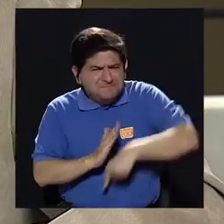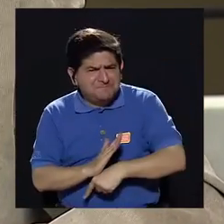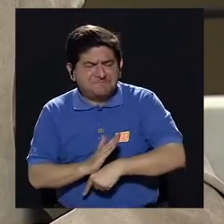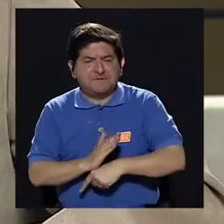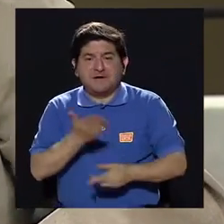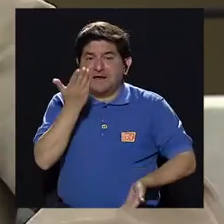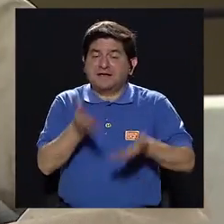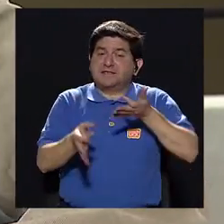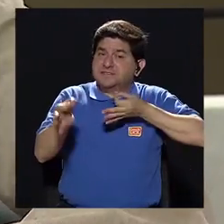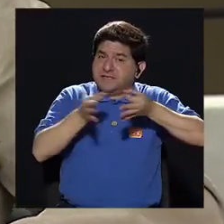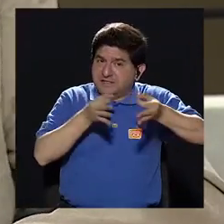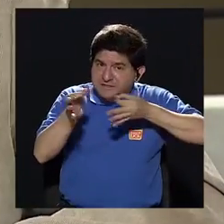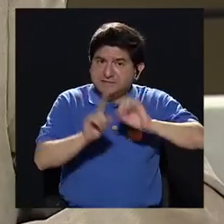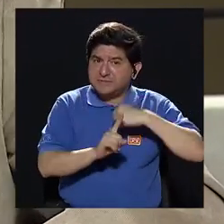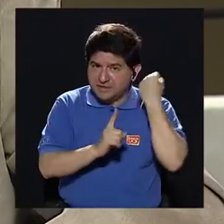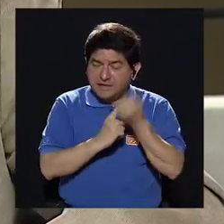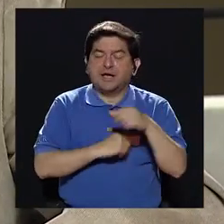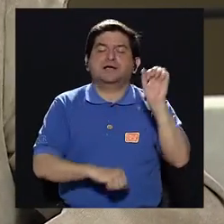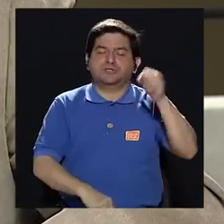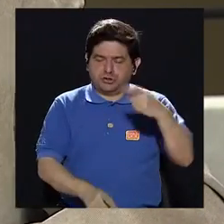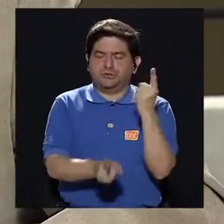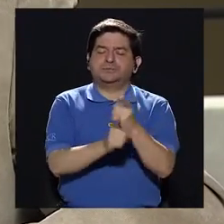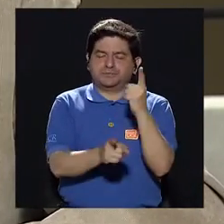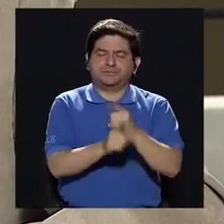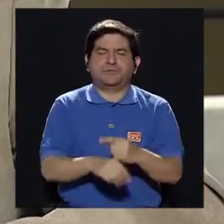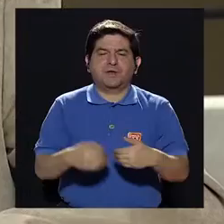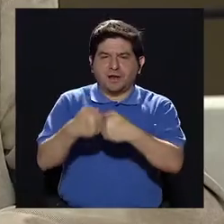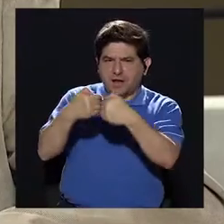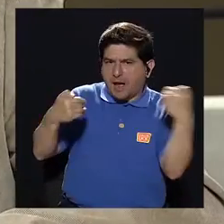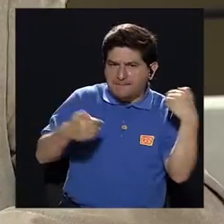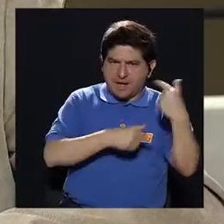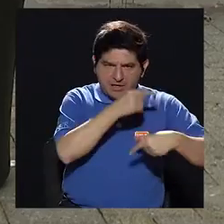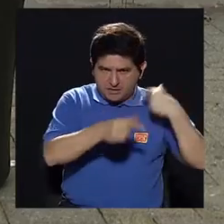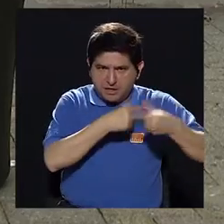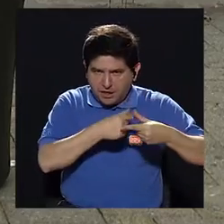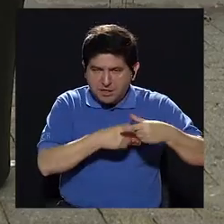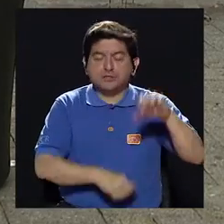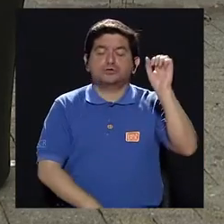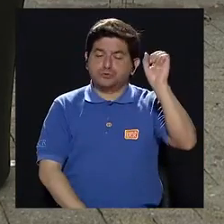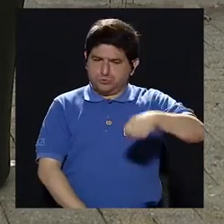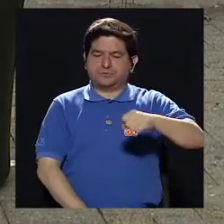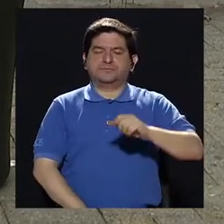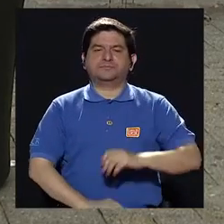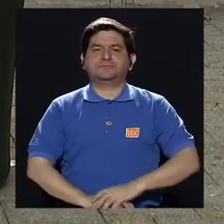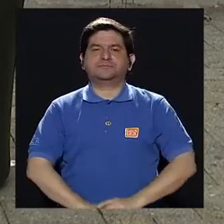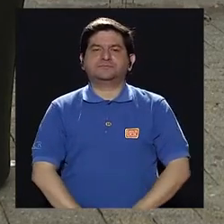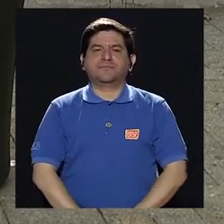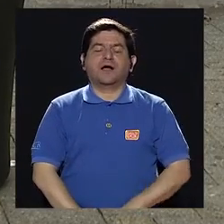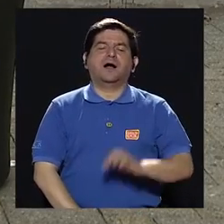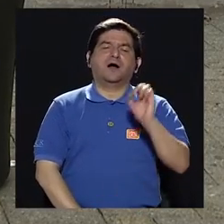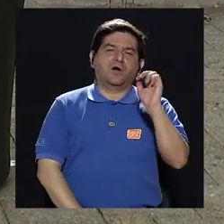Que puede, podría explicar eventualmente. Exacto. Aparte de lo genético. Ajá. Ok.